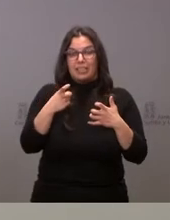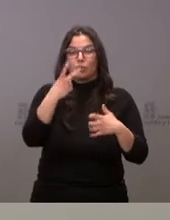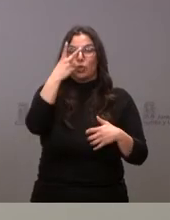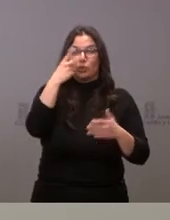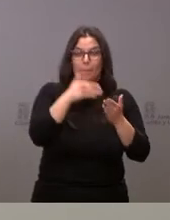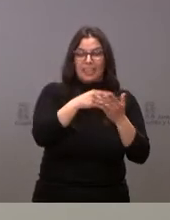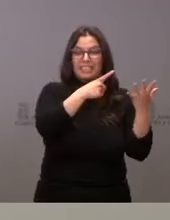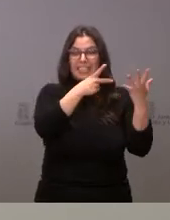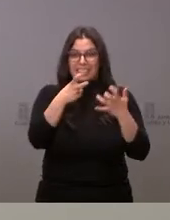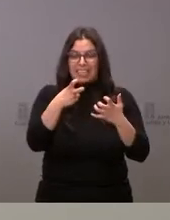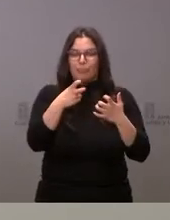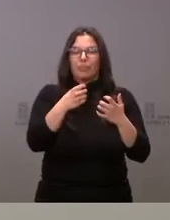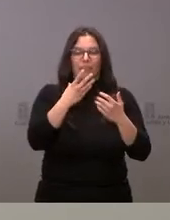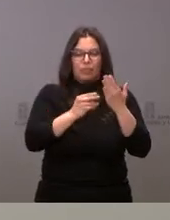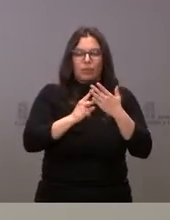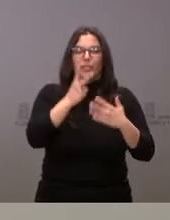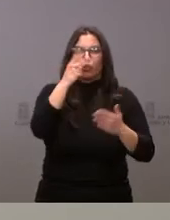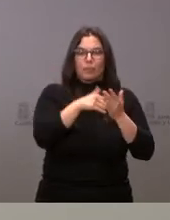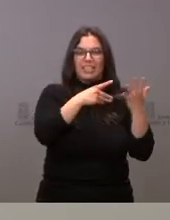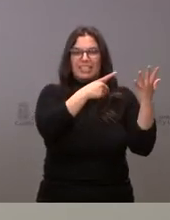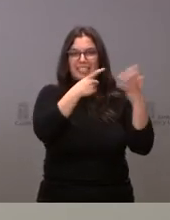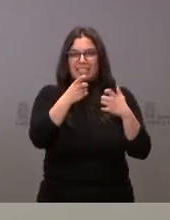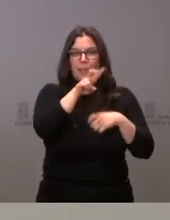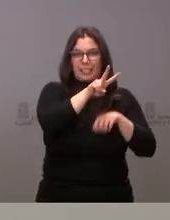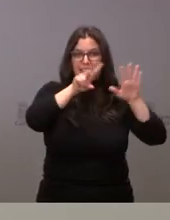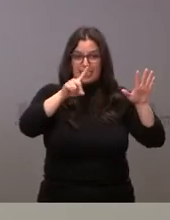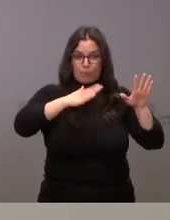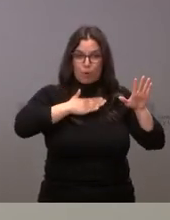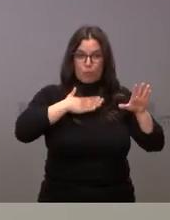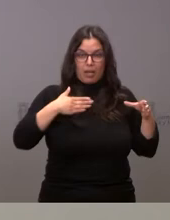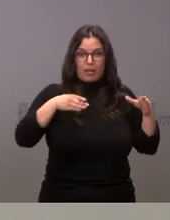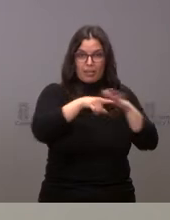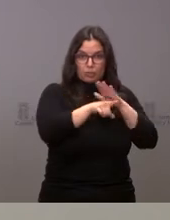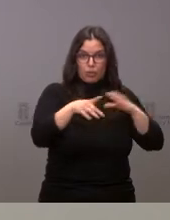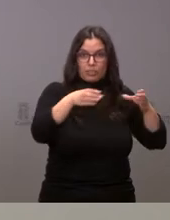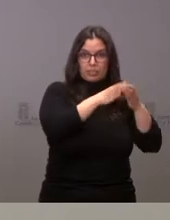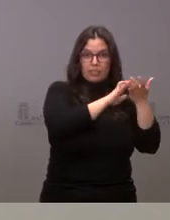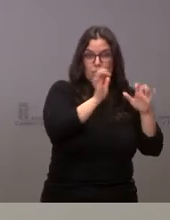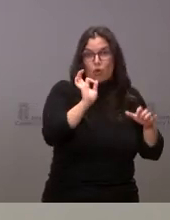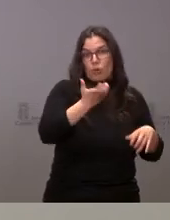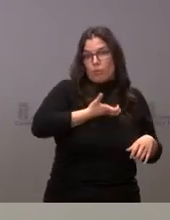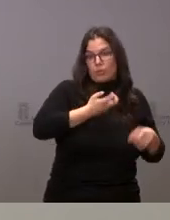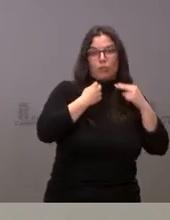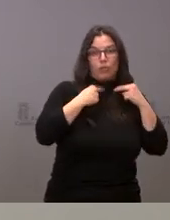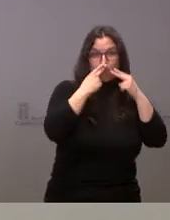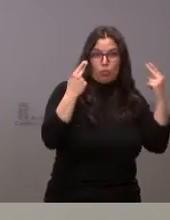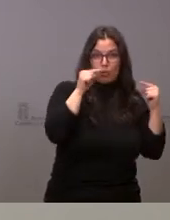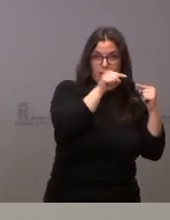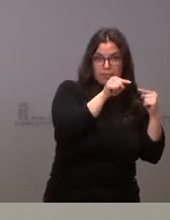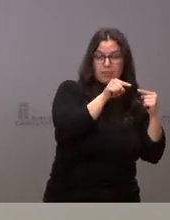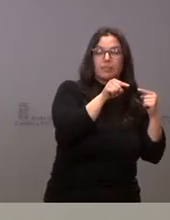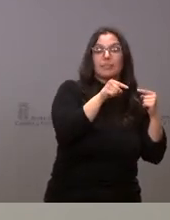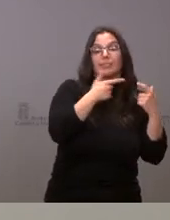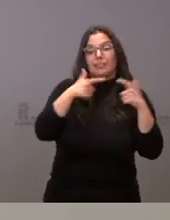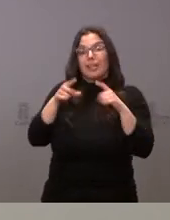.626 son las gestionadas por la Junta de Castilla y León o las entidades locales por tanto de carácter público